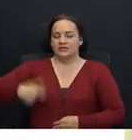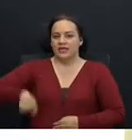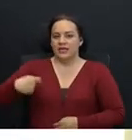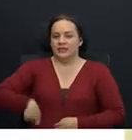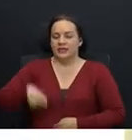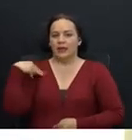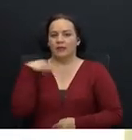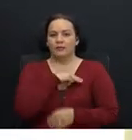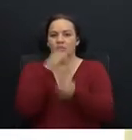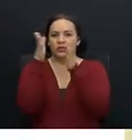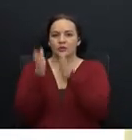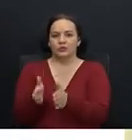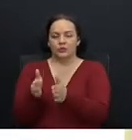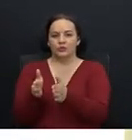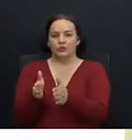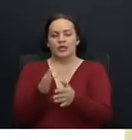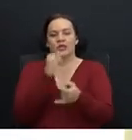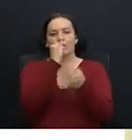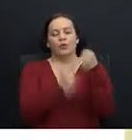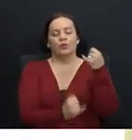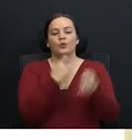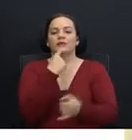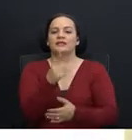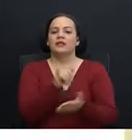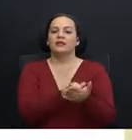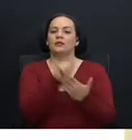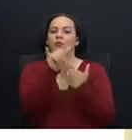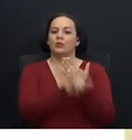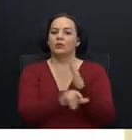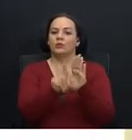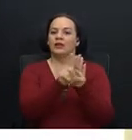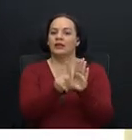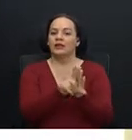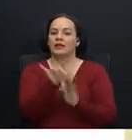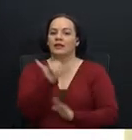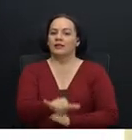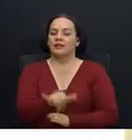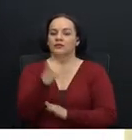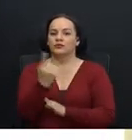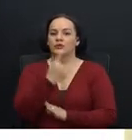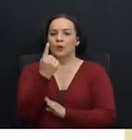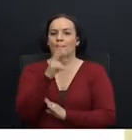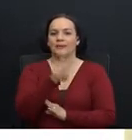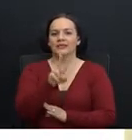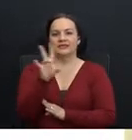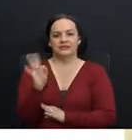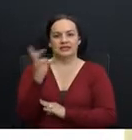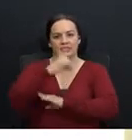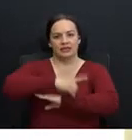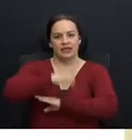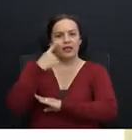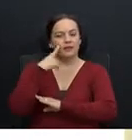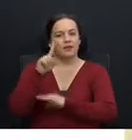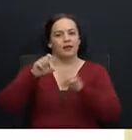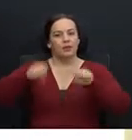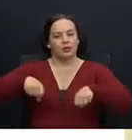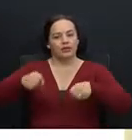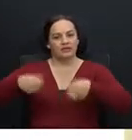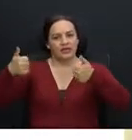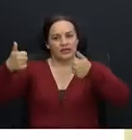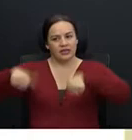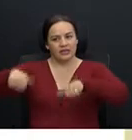y a los ministros. Concluyo diciendo que a este proyecto de ley le quedan solamente 27 días para ser dictaminado. ¡Gracias!